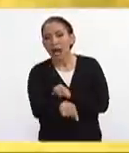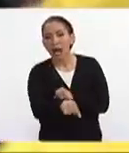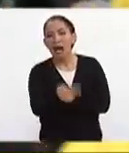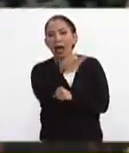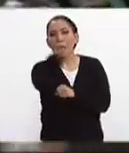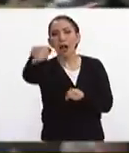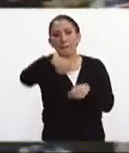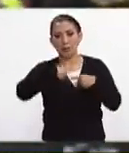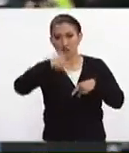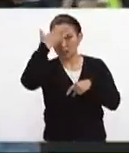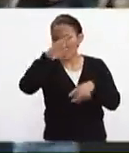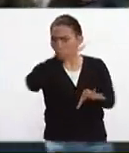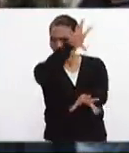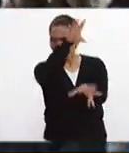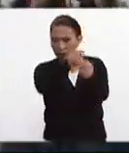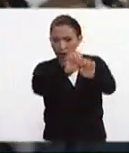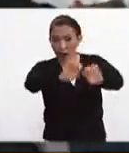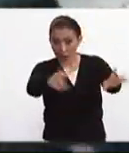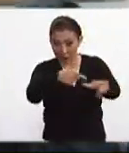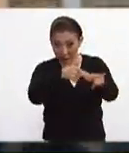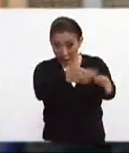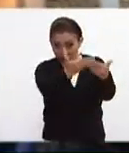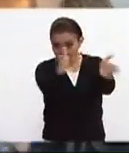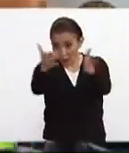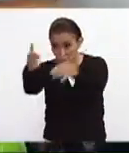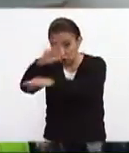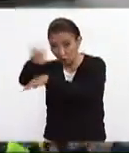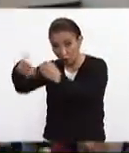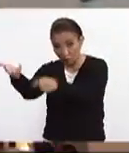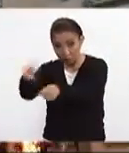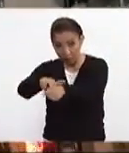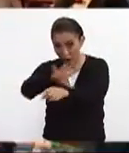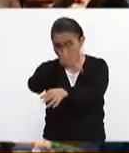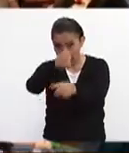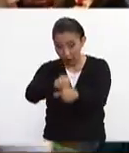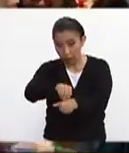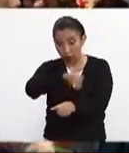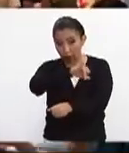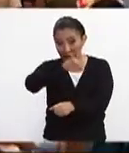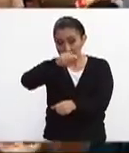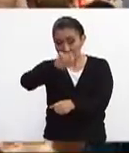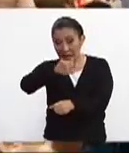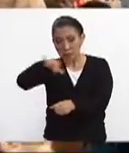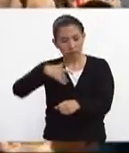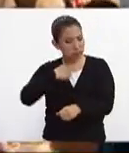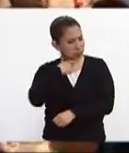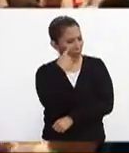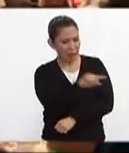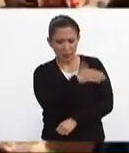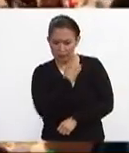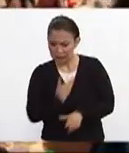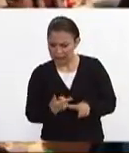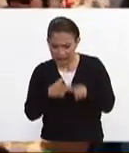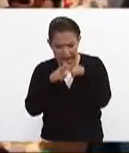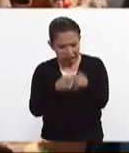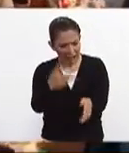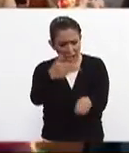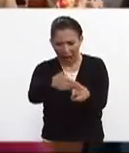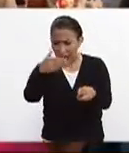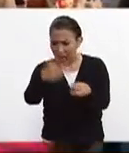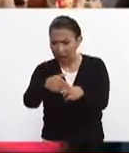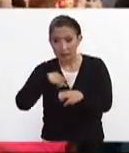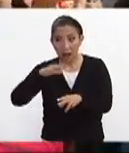que la población tenga completamente claro siguen abiertos todos los hospitales de la Secretaría de Salud siguen abiertos siguen abiertos siguen siguen abiertos que haya una